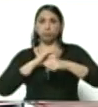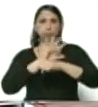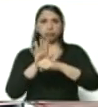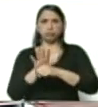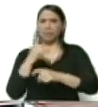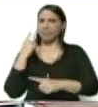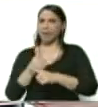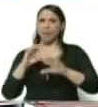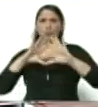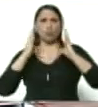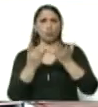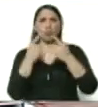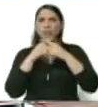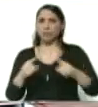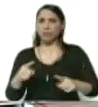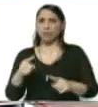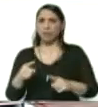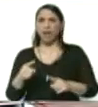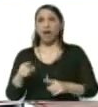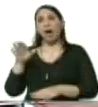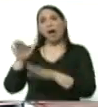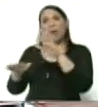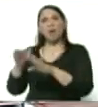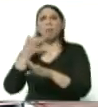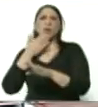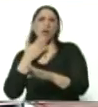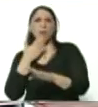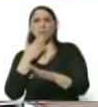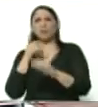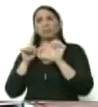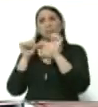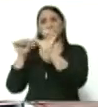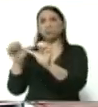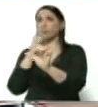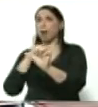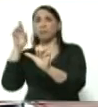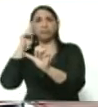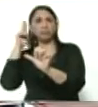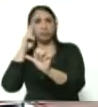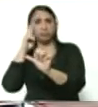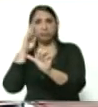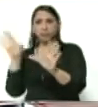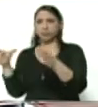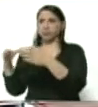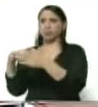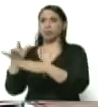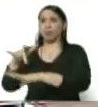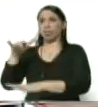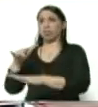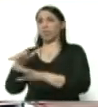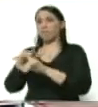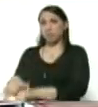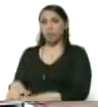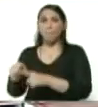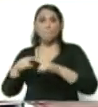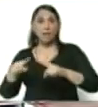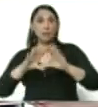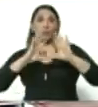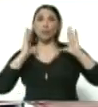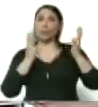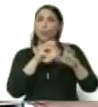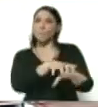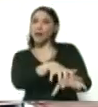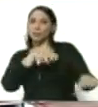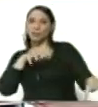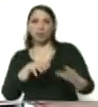mundo distinto. Habrá quienes sigan en la irracionalidad. Factores hegemónicos. Pero el mundo en su mayoría